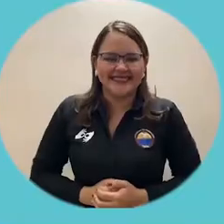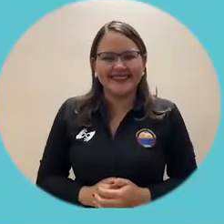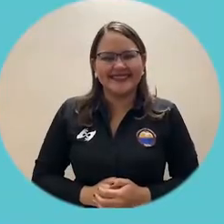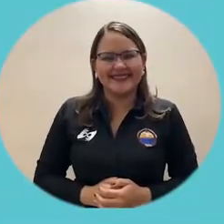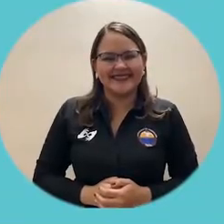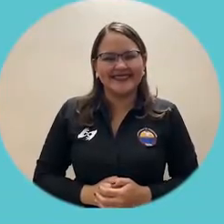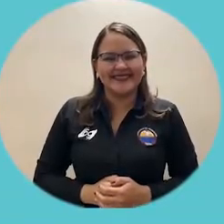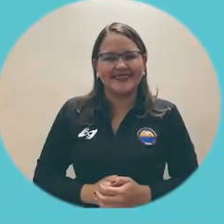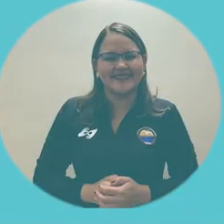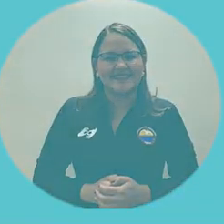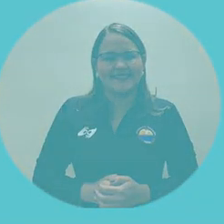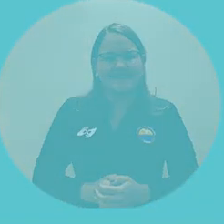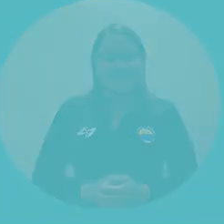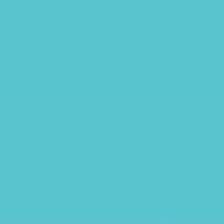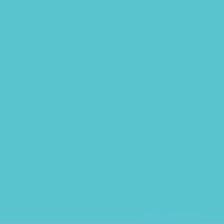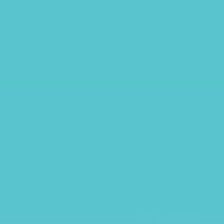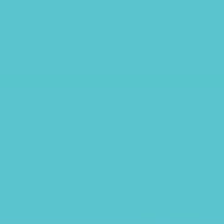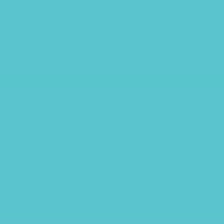más incluyente e innovadora